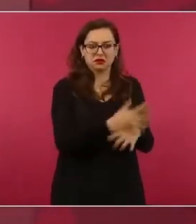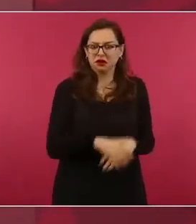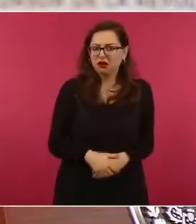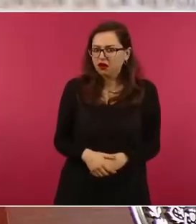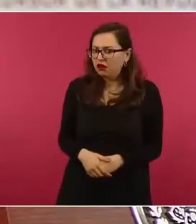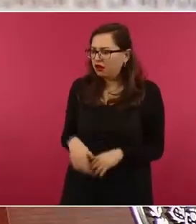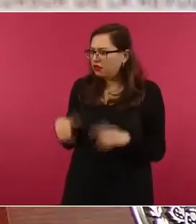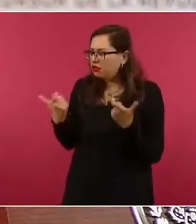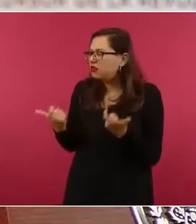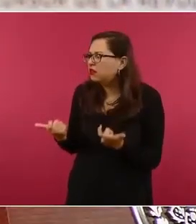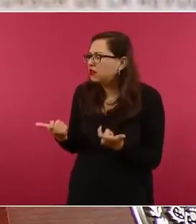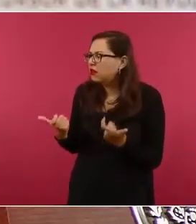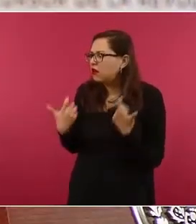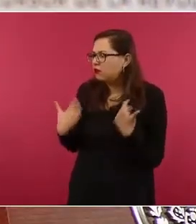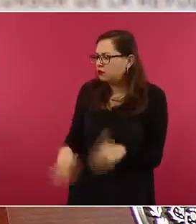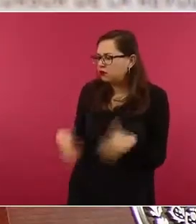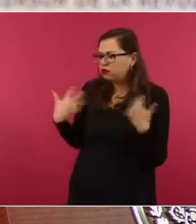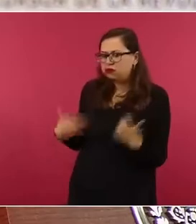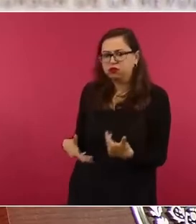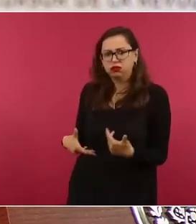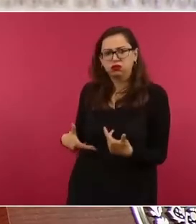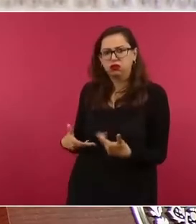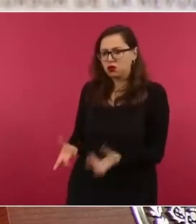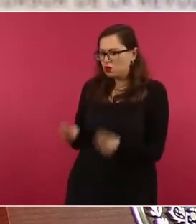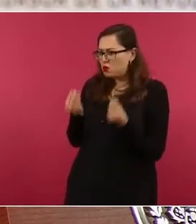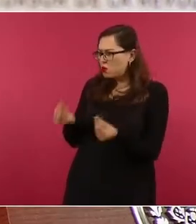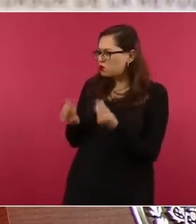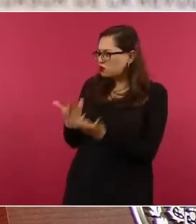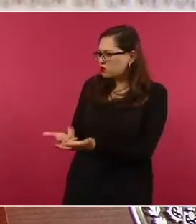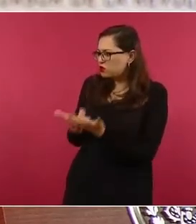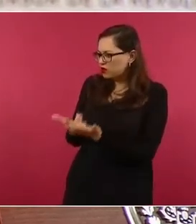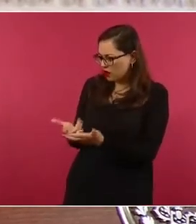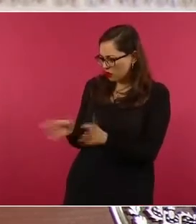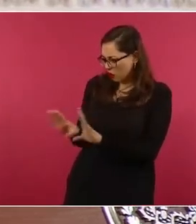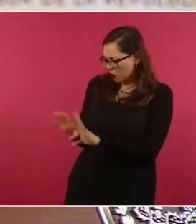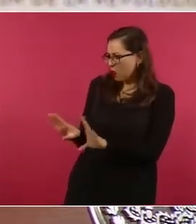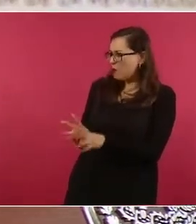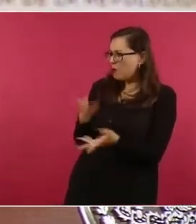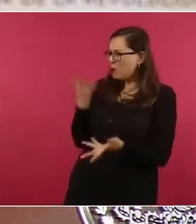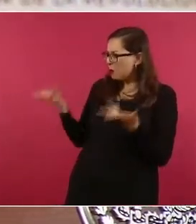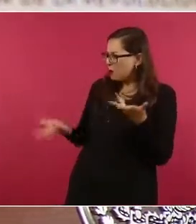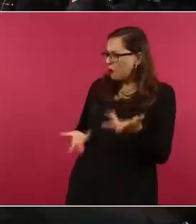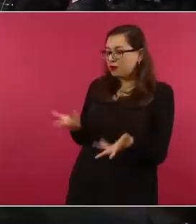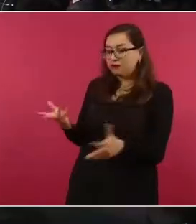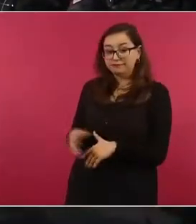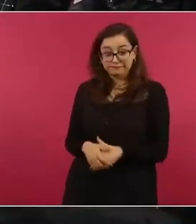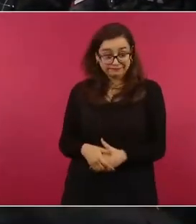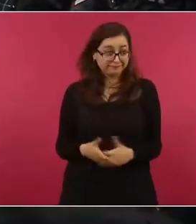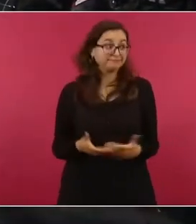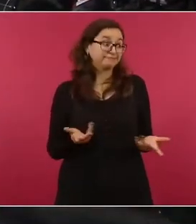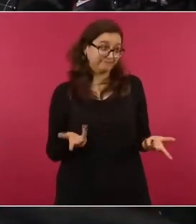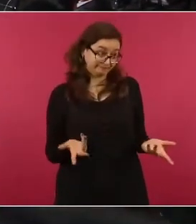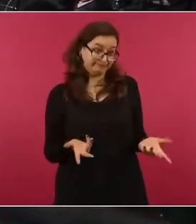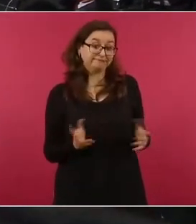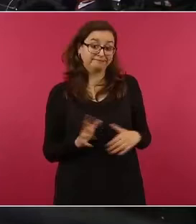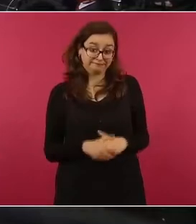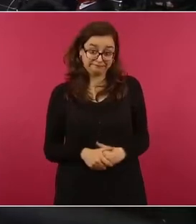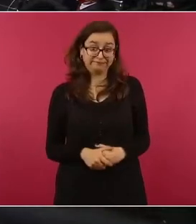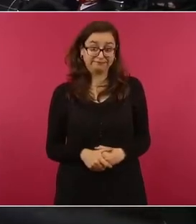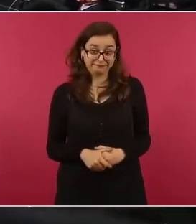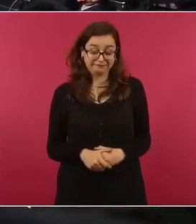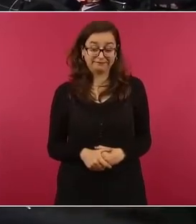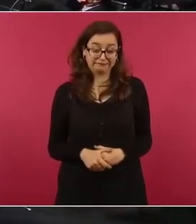Pues ya ven que dicen que estamos creando un